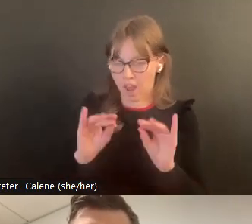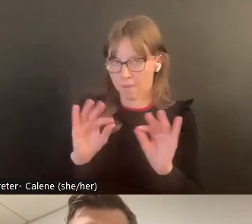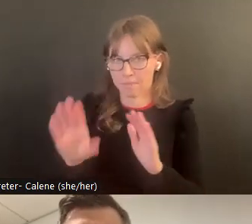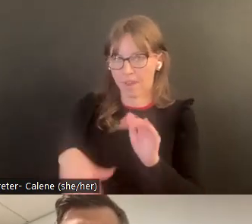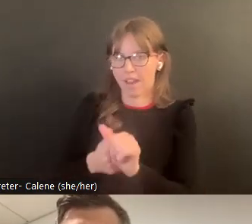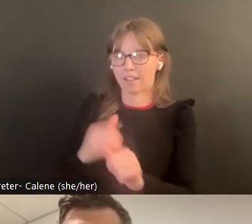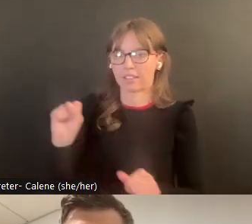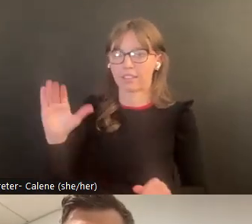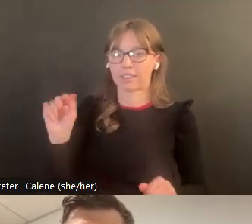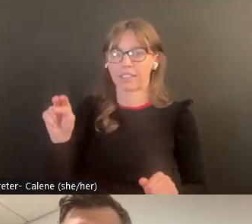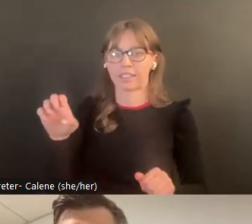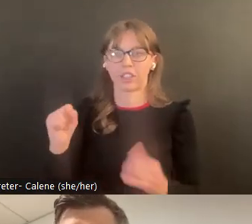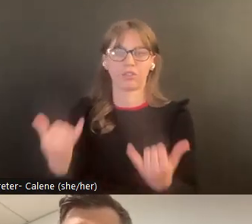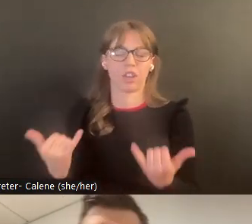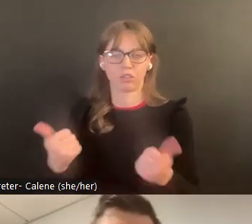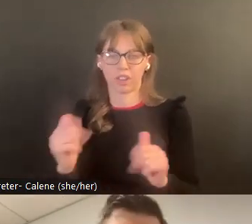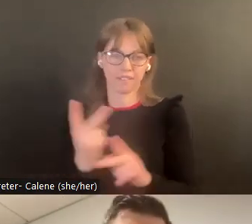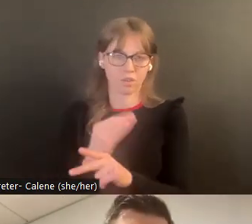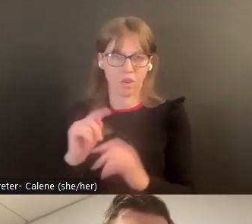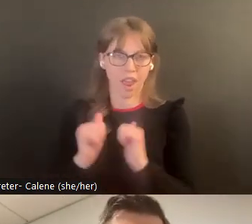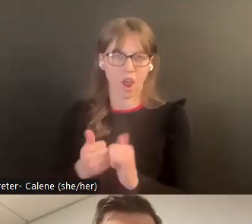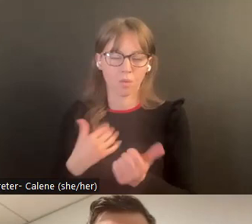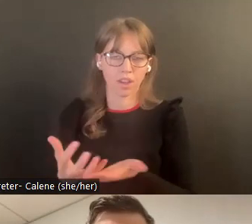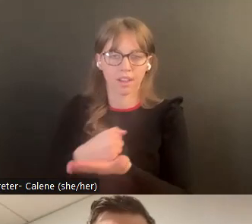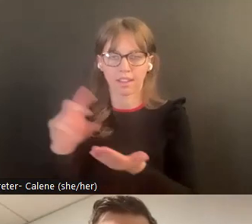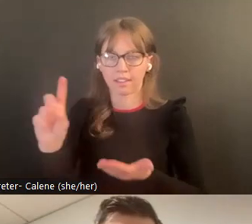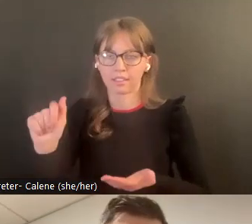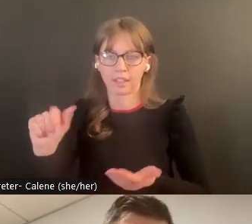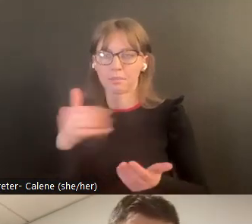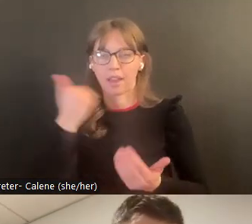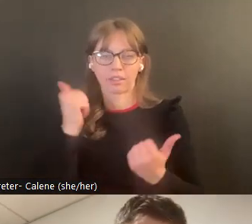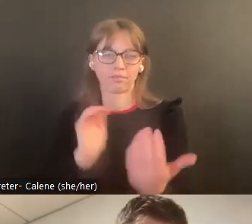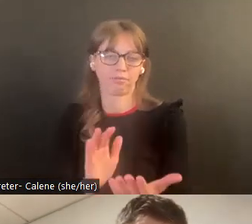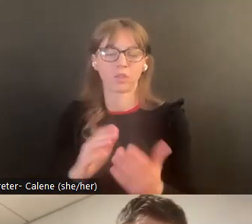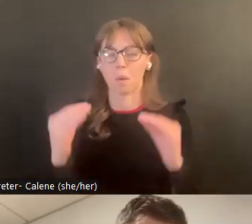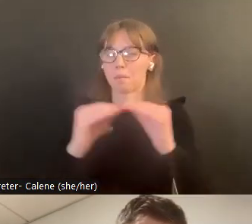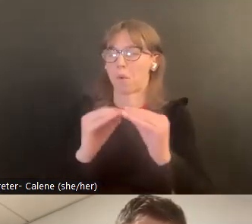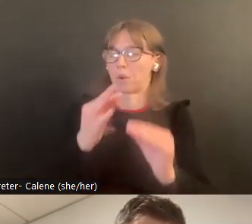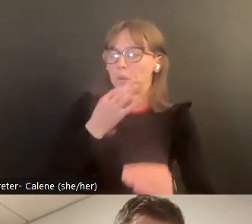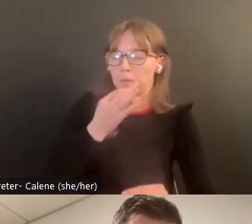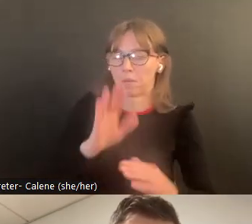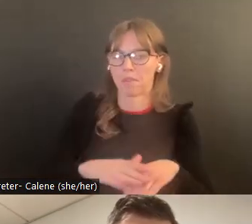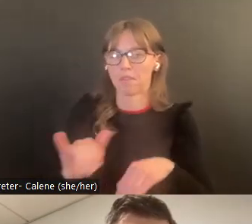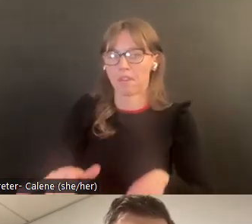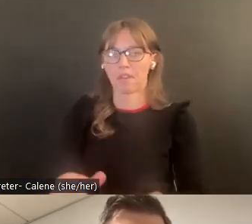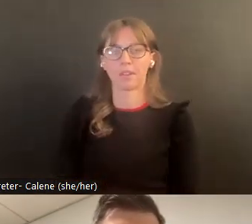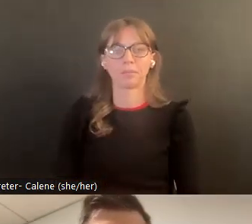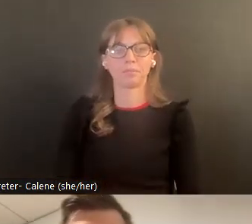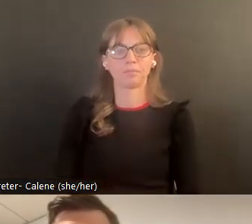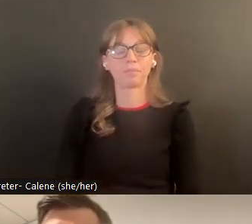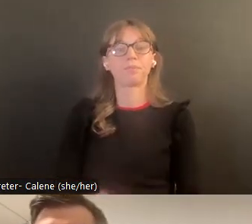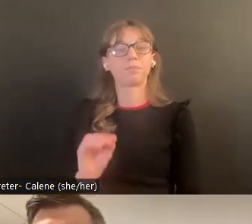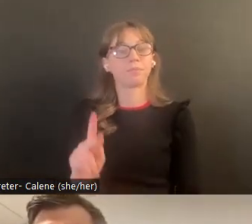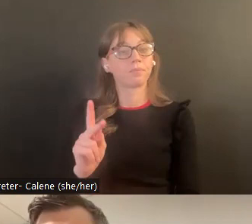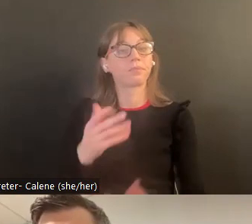trabajando en algo de esa programación de lo que yo pueda cumplir y hay más que va relacionarse con eso